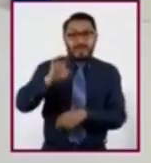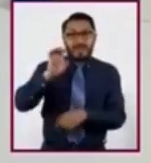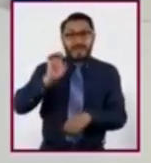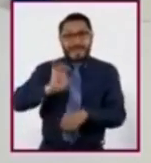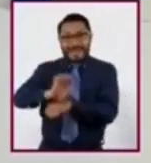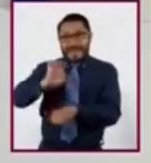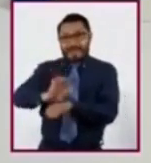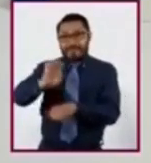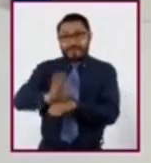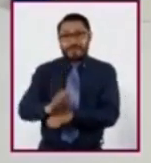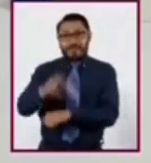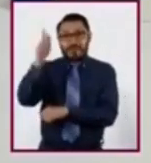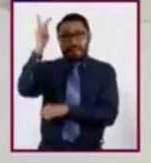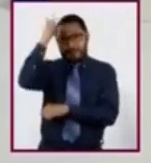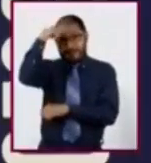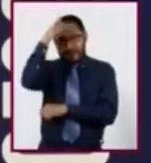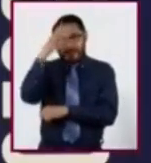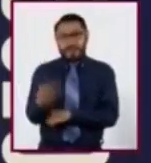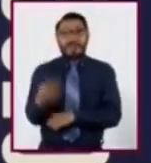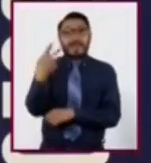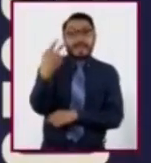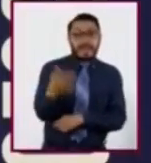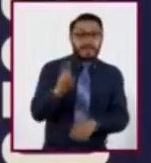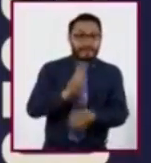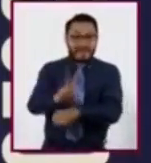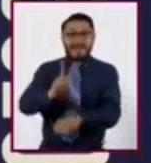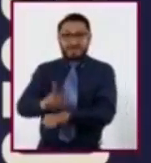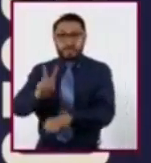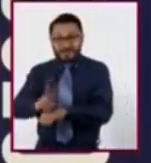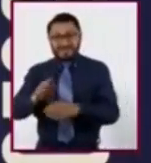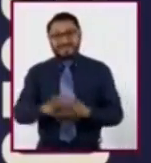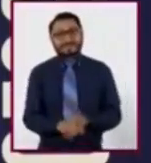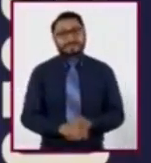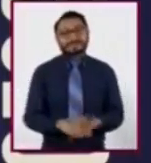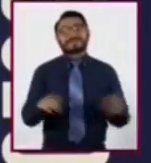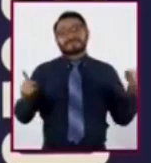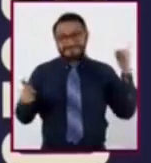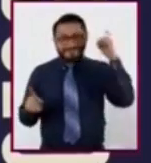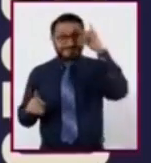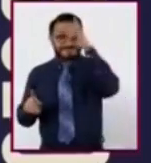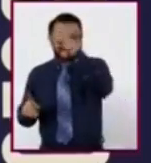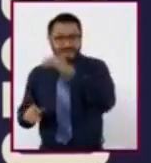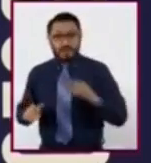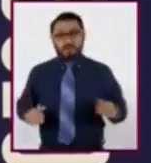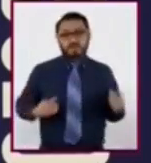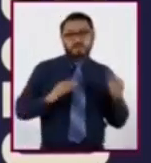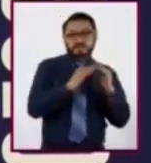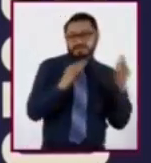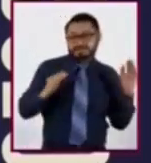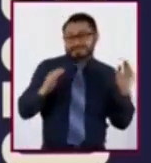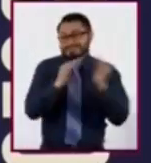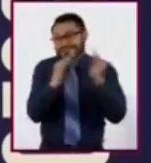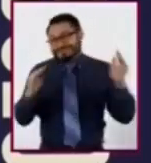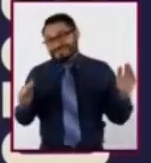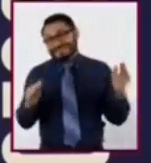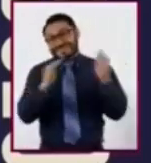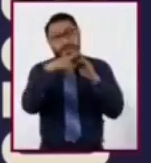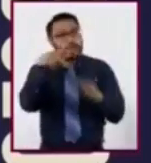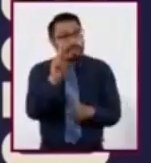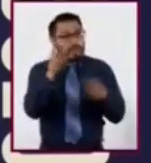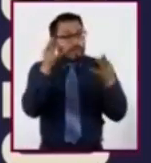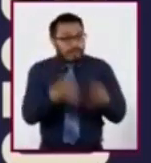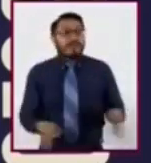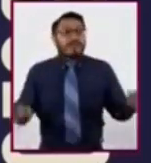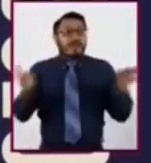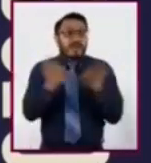Perú y una parte de Venezuela. A pesar de las complicaciones que las montañas ofrecen para la vida humana, son muy importantes